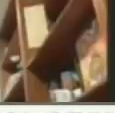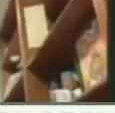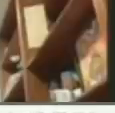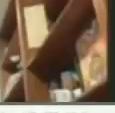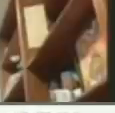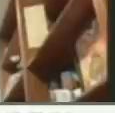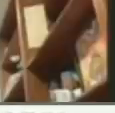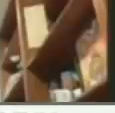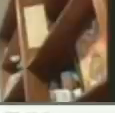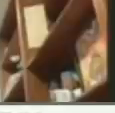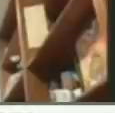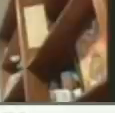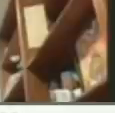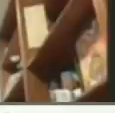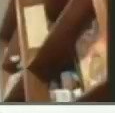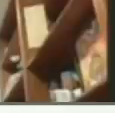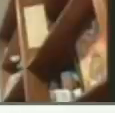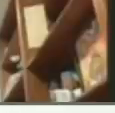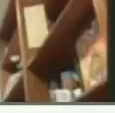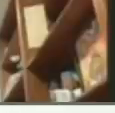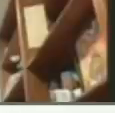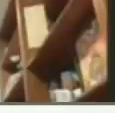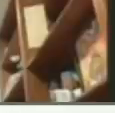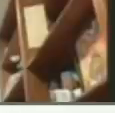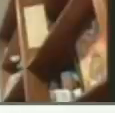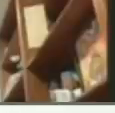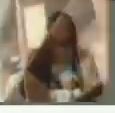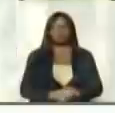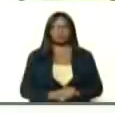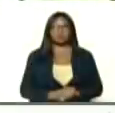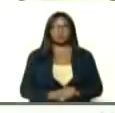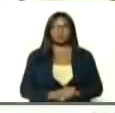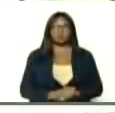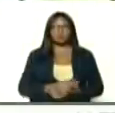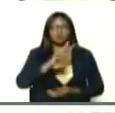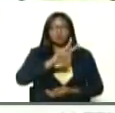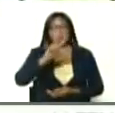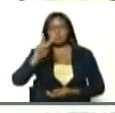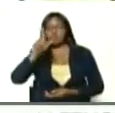en primer lugar, La Guaira, doscientos veintidós casos, cien mil habitantes,